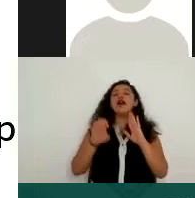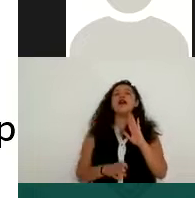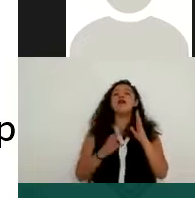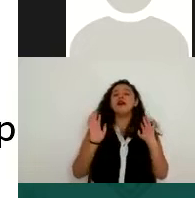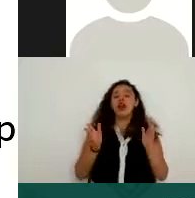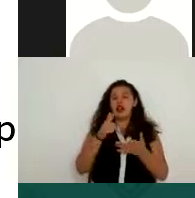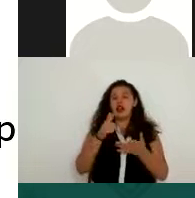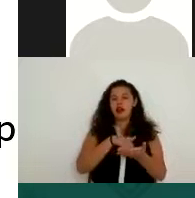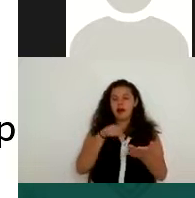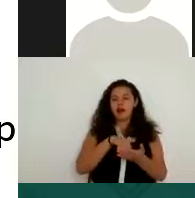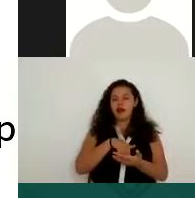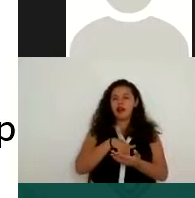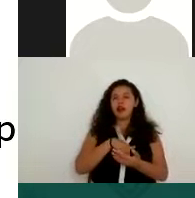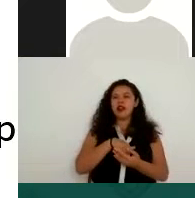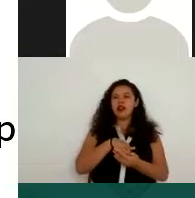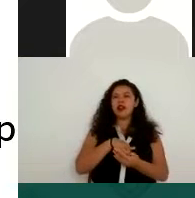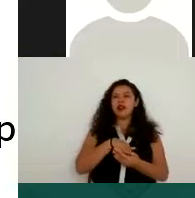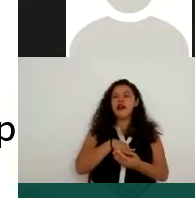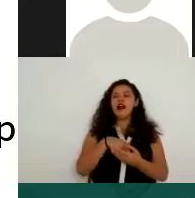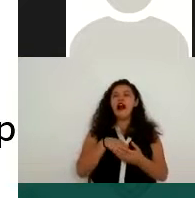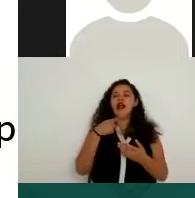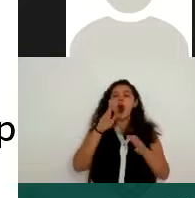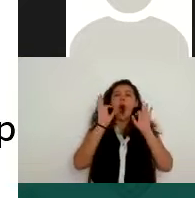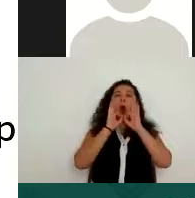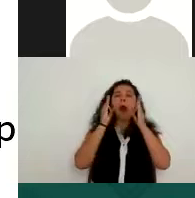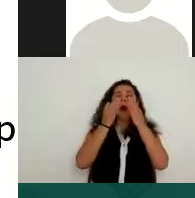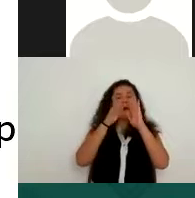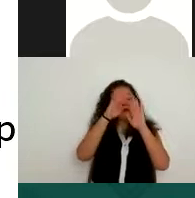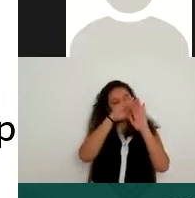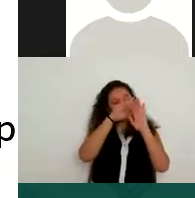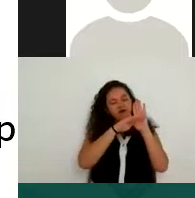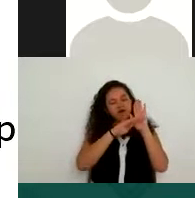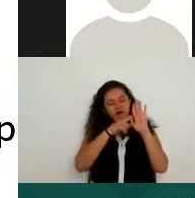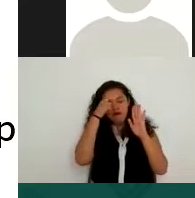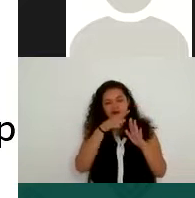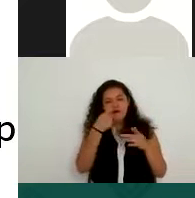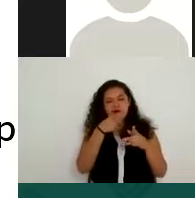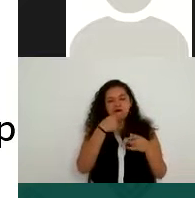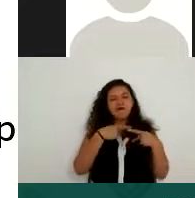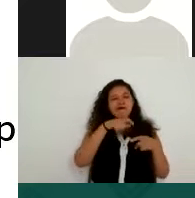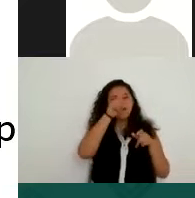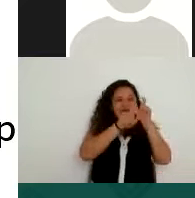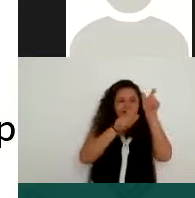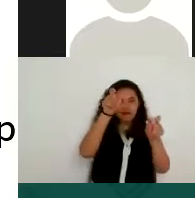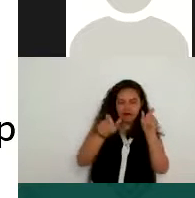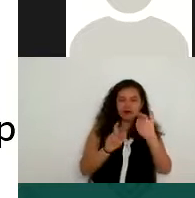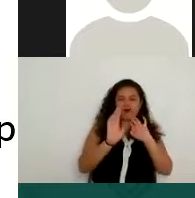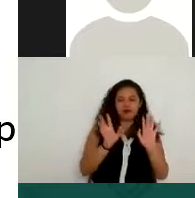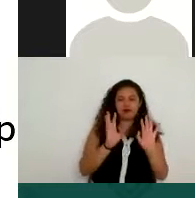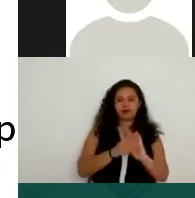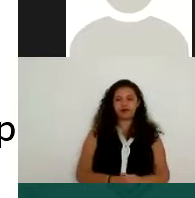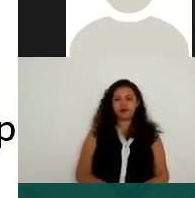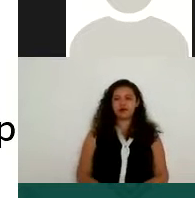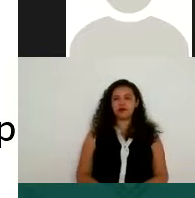mecanismos para poder hacer la identificación de la persona. Además, llegan a ser datos que no se pueden